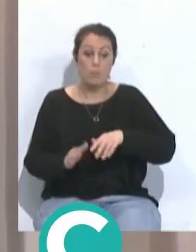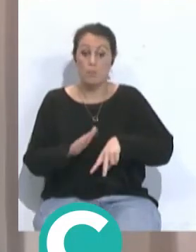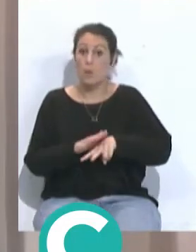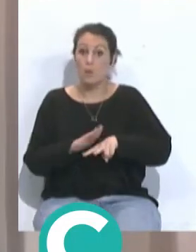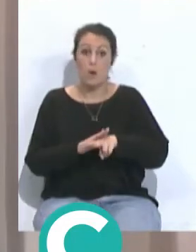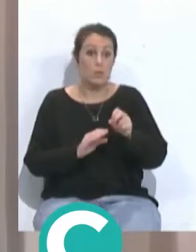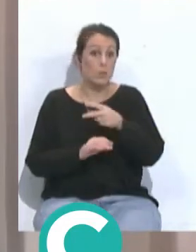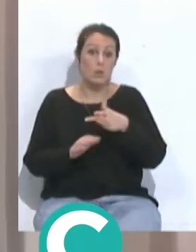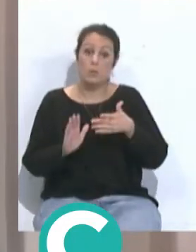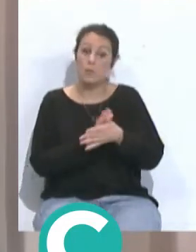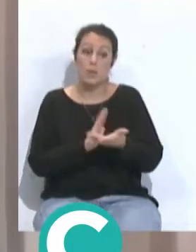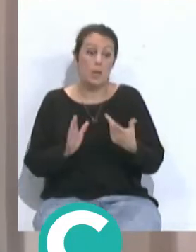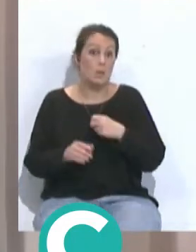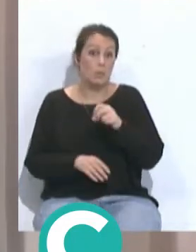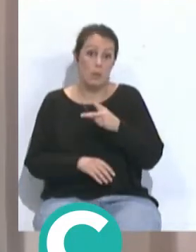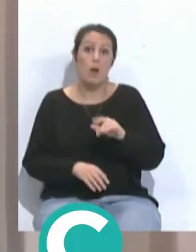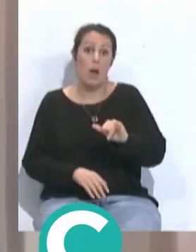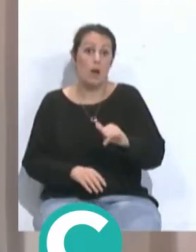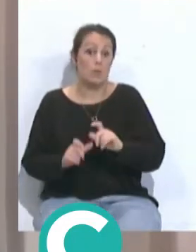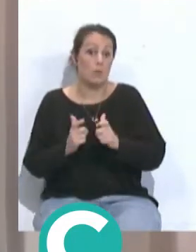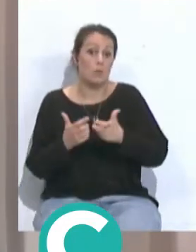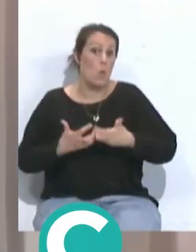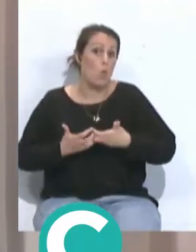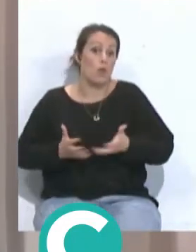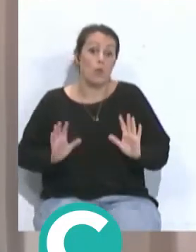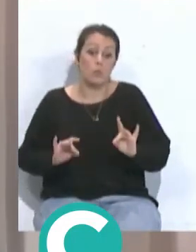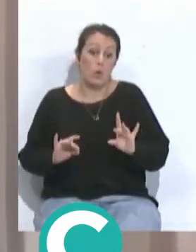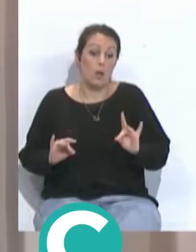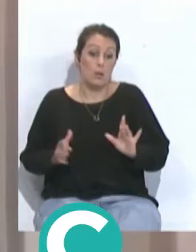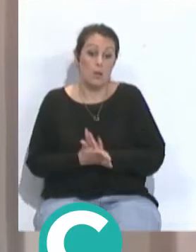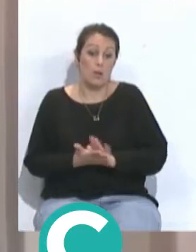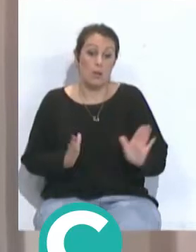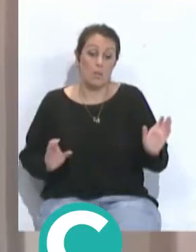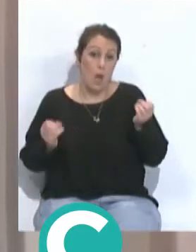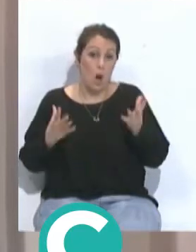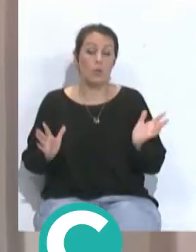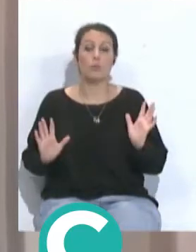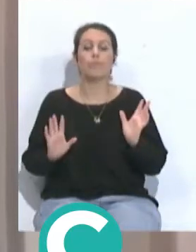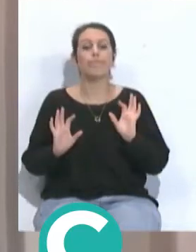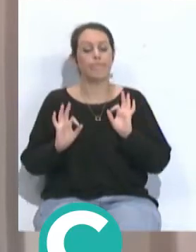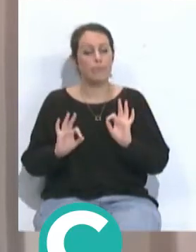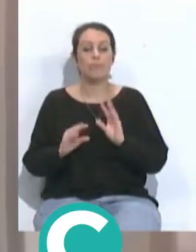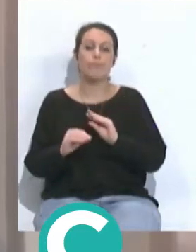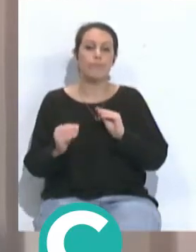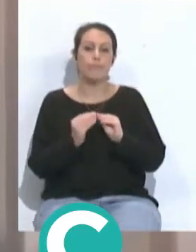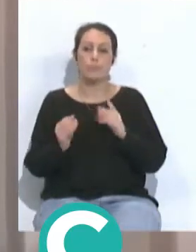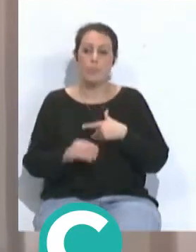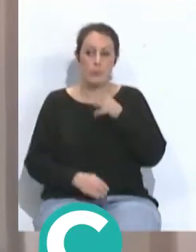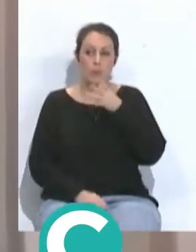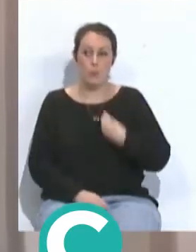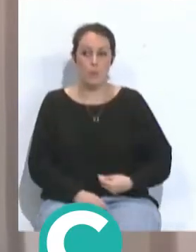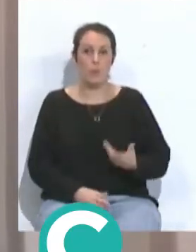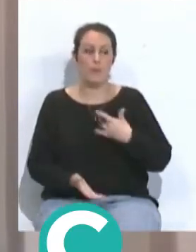son resultados y el resultado están acompañando y el equipo está funcionando pues con también lo toques mejor eso es que es así exactamente yo creo que ahora mismo